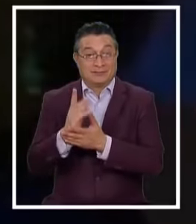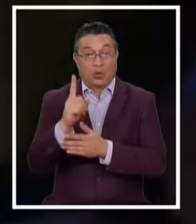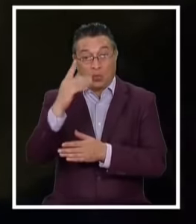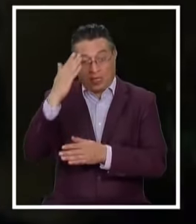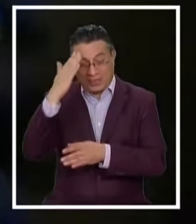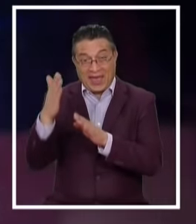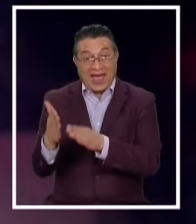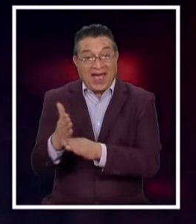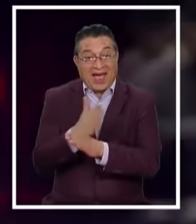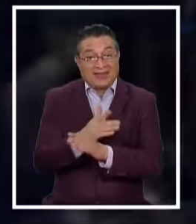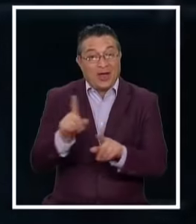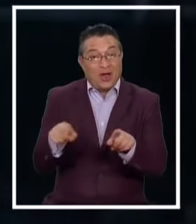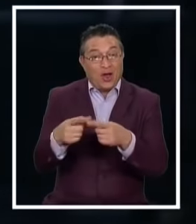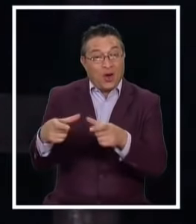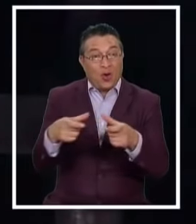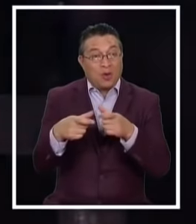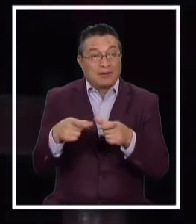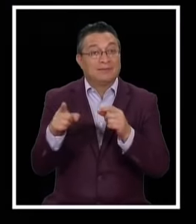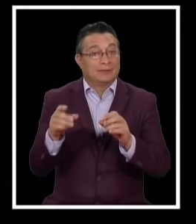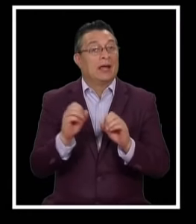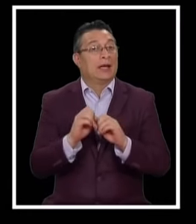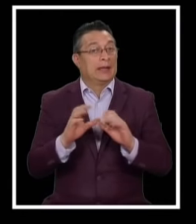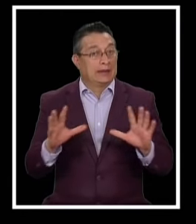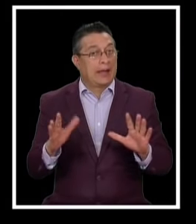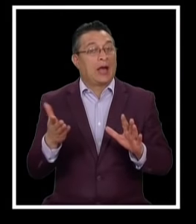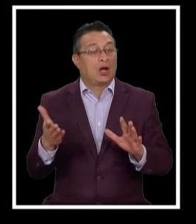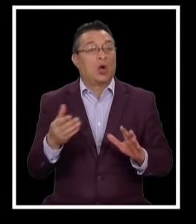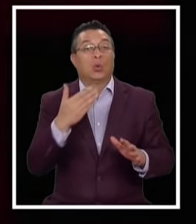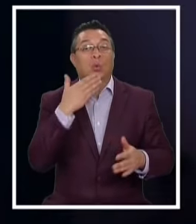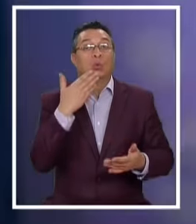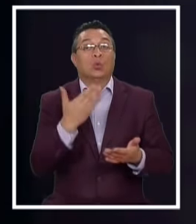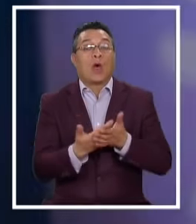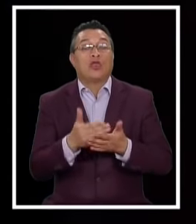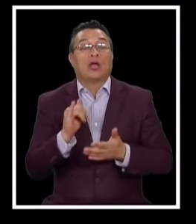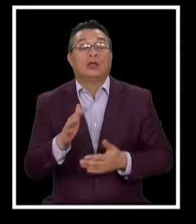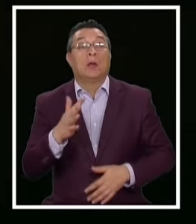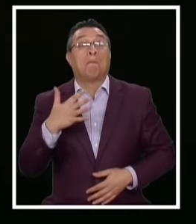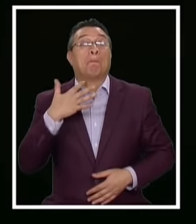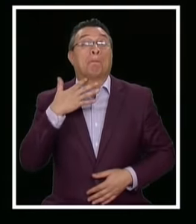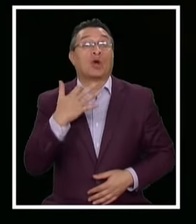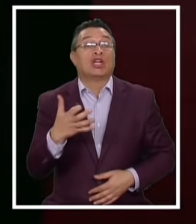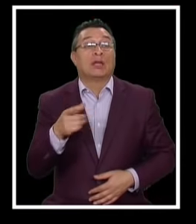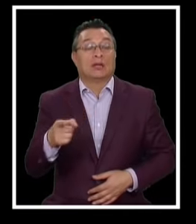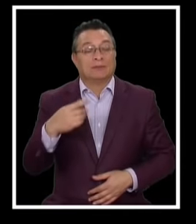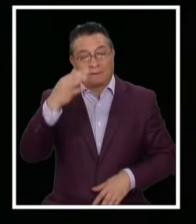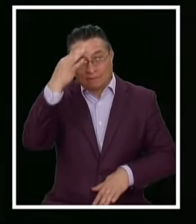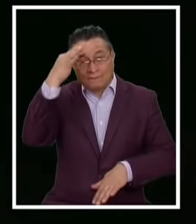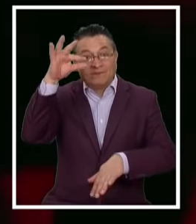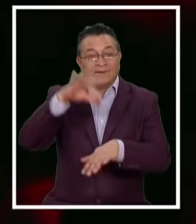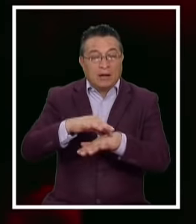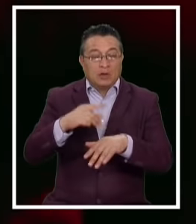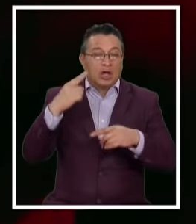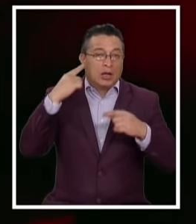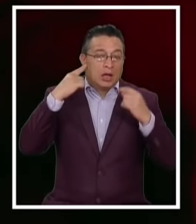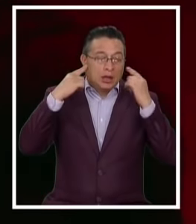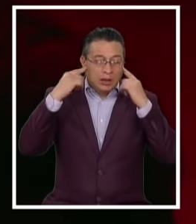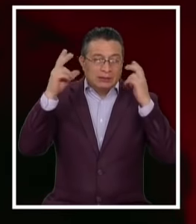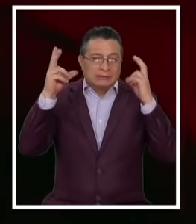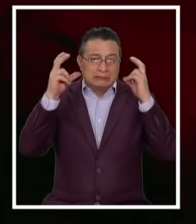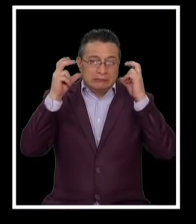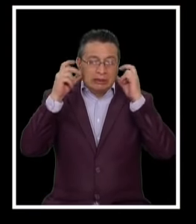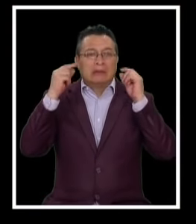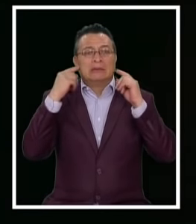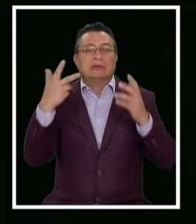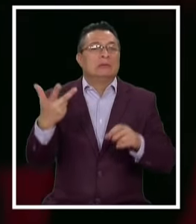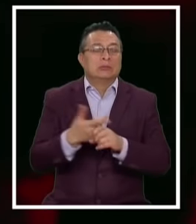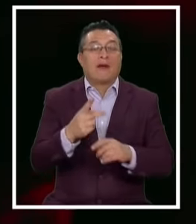antes De su cumpleaños Quedará claro En qué momento Y las razones Que causaron la patología Y cómo esta Afectó la